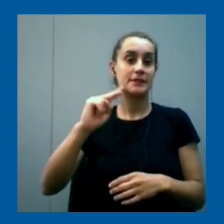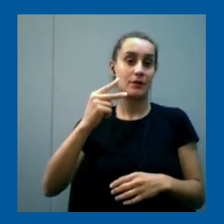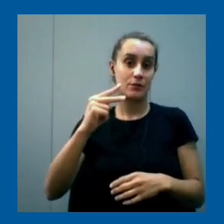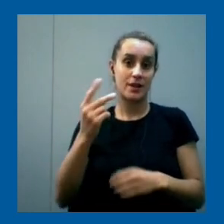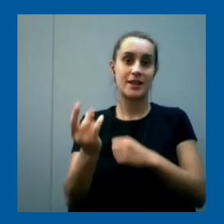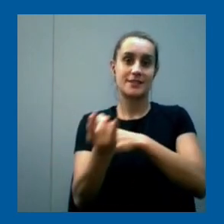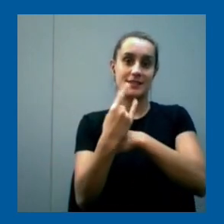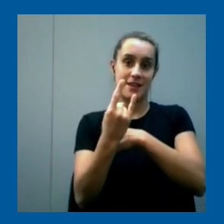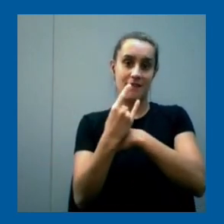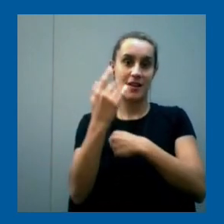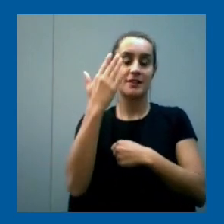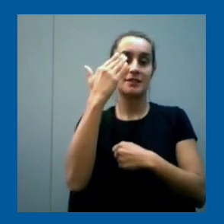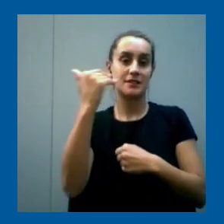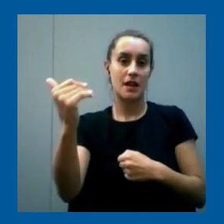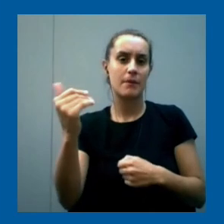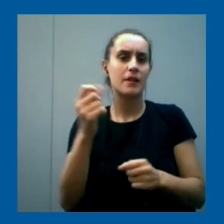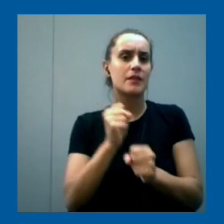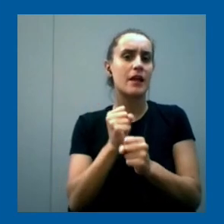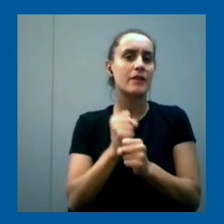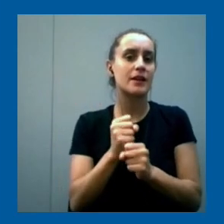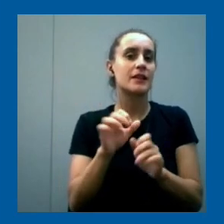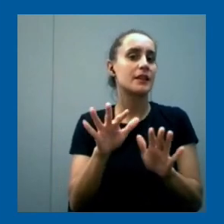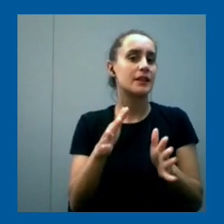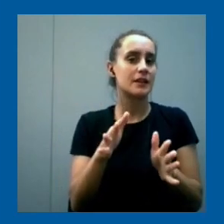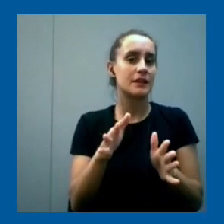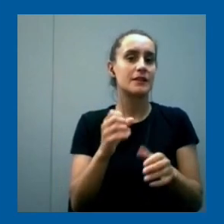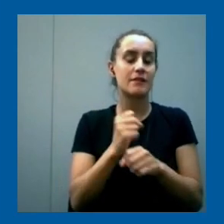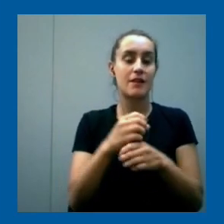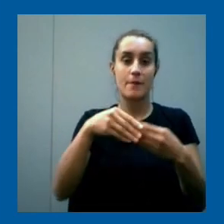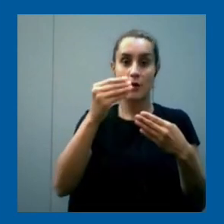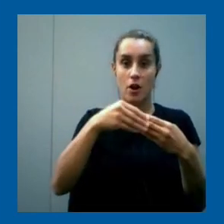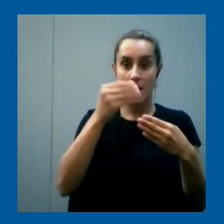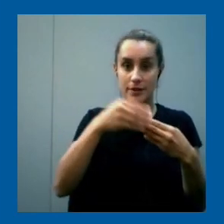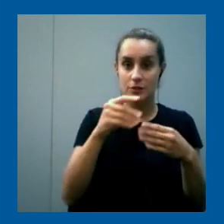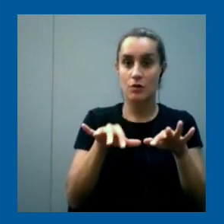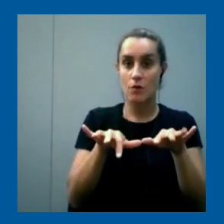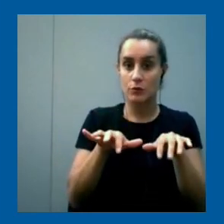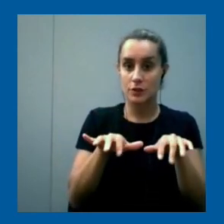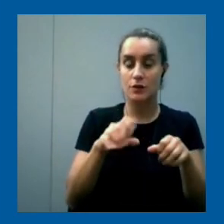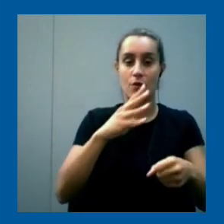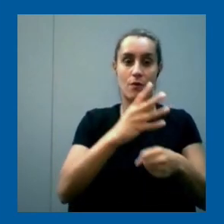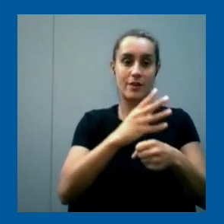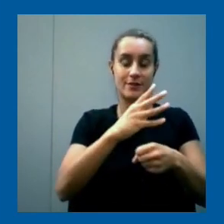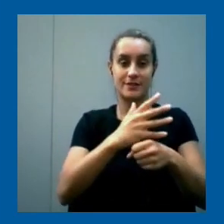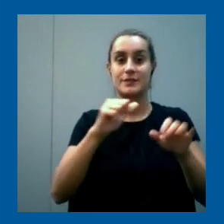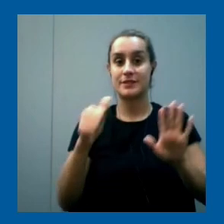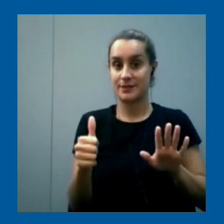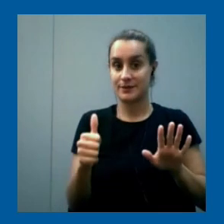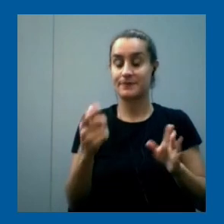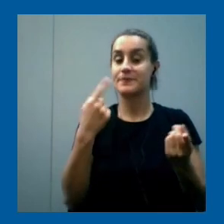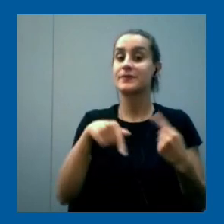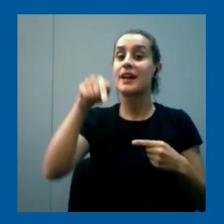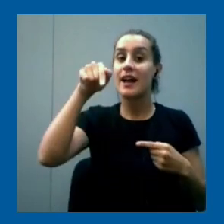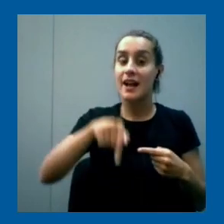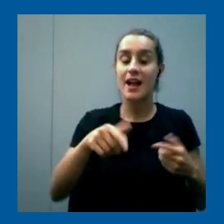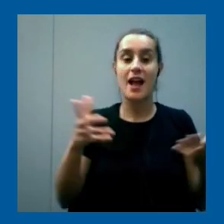a trabajar en programación y en computación para bachillerato. Entonces, acá voy a hacer un poco un racuonto